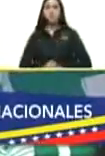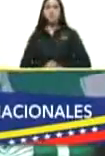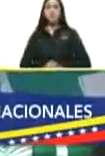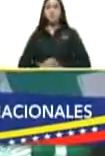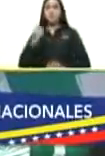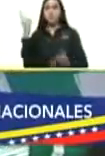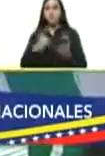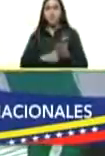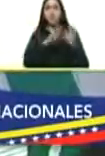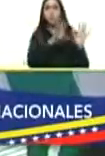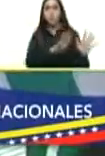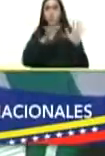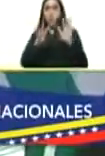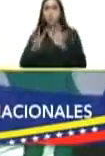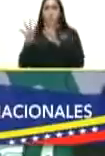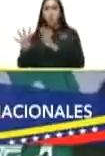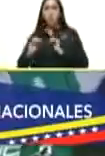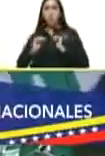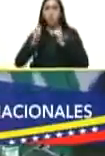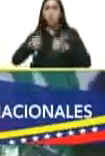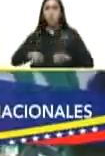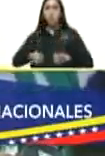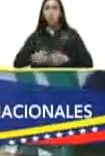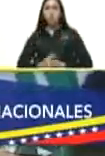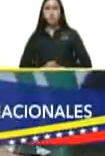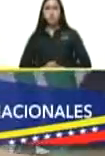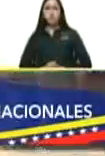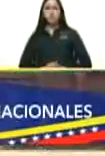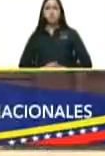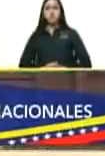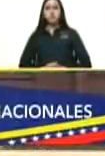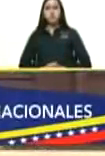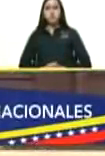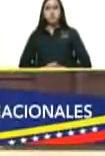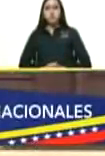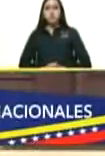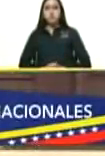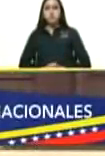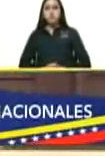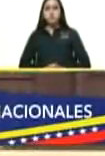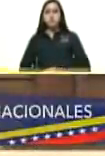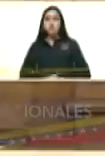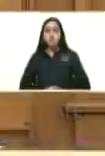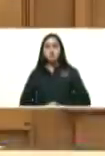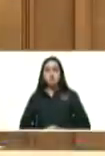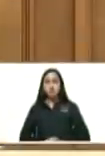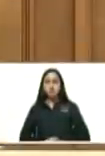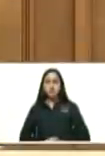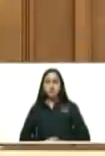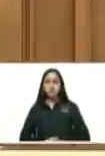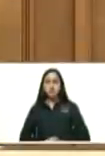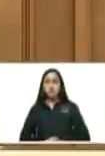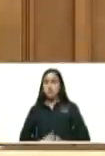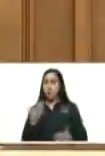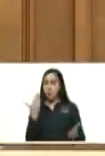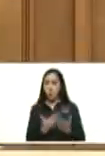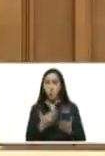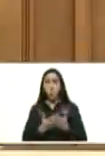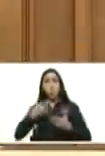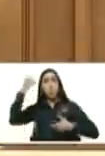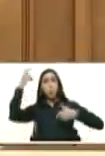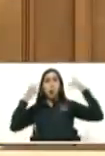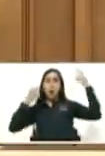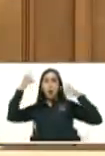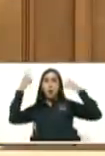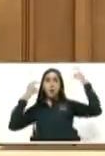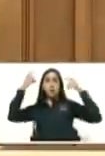propuesta del comandante